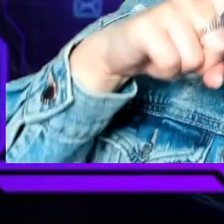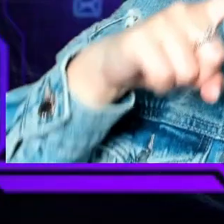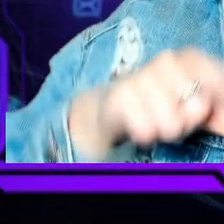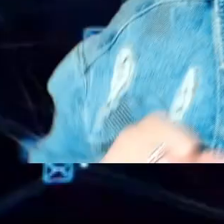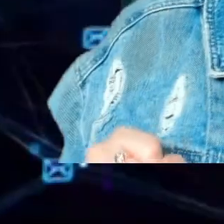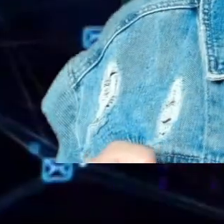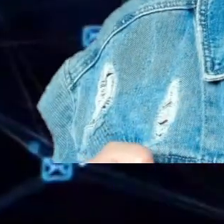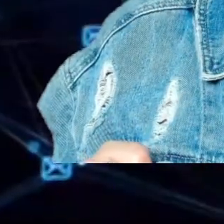veo en la otra noticia.